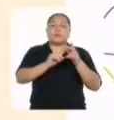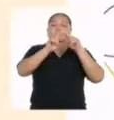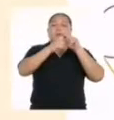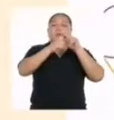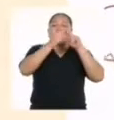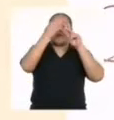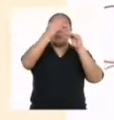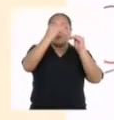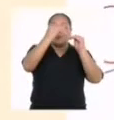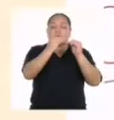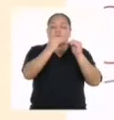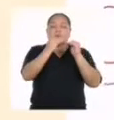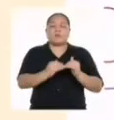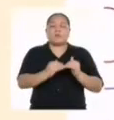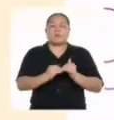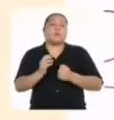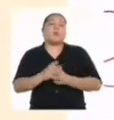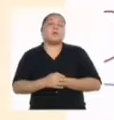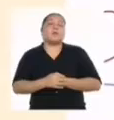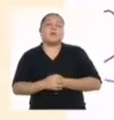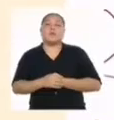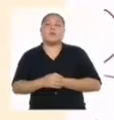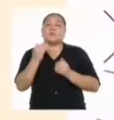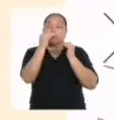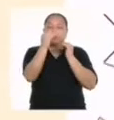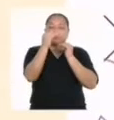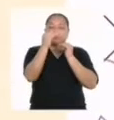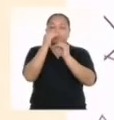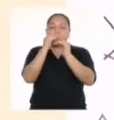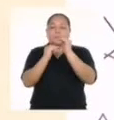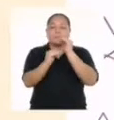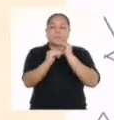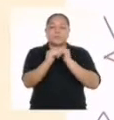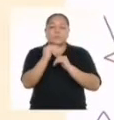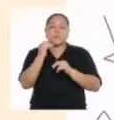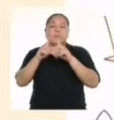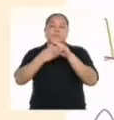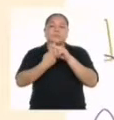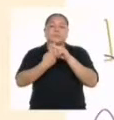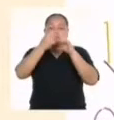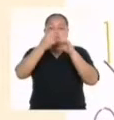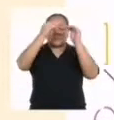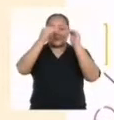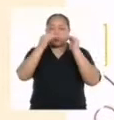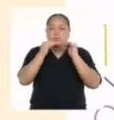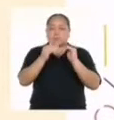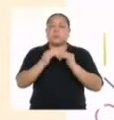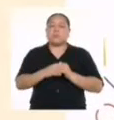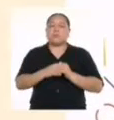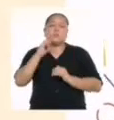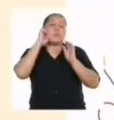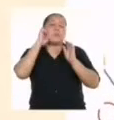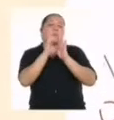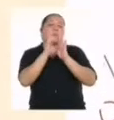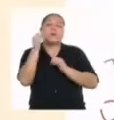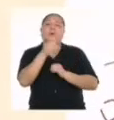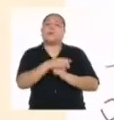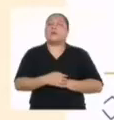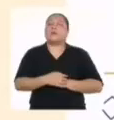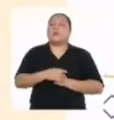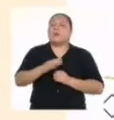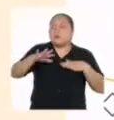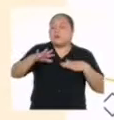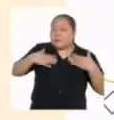comienzo de los versos, generalmente consecutivos o al inicio de diversas estrofas. Acá tengo un ejemplo.